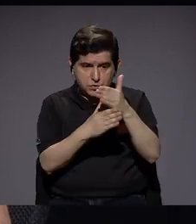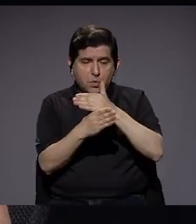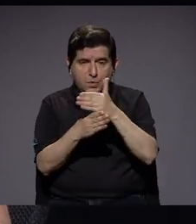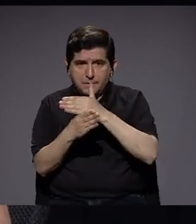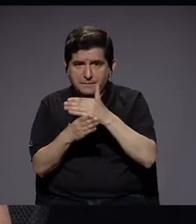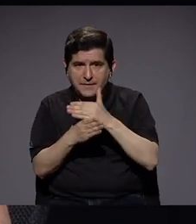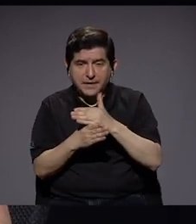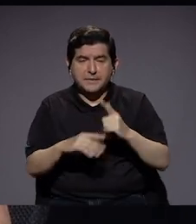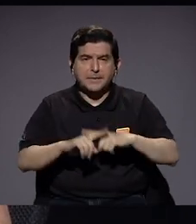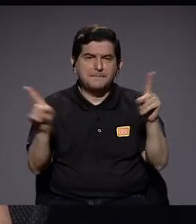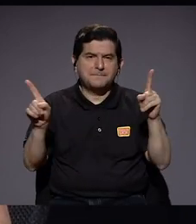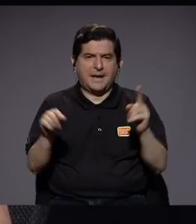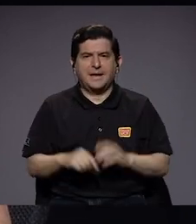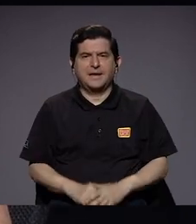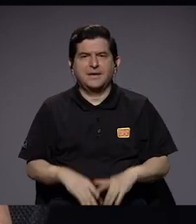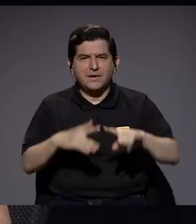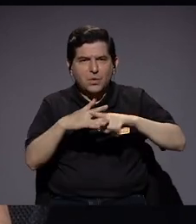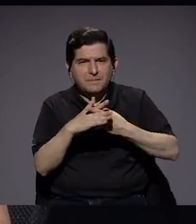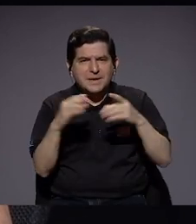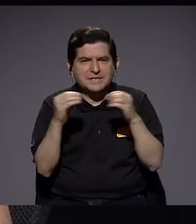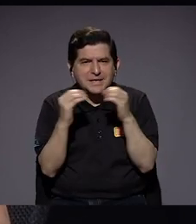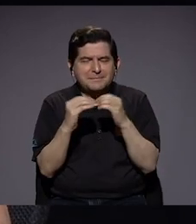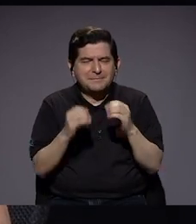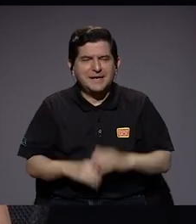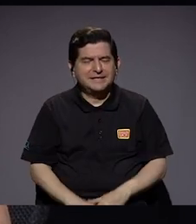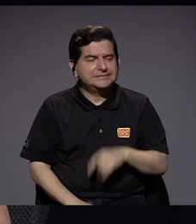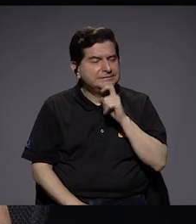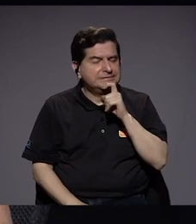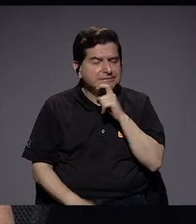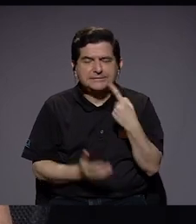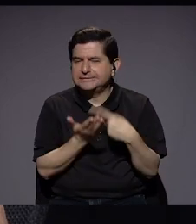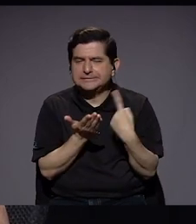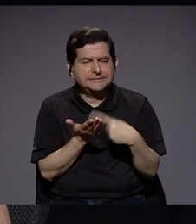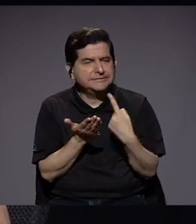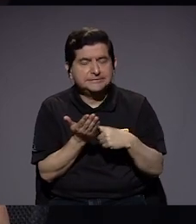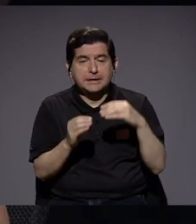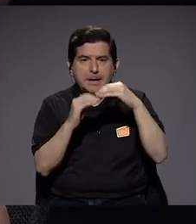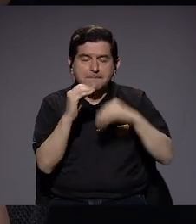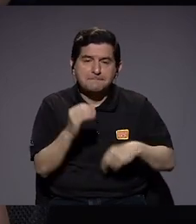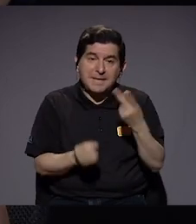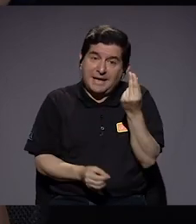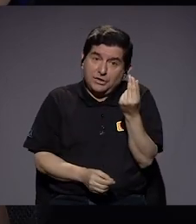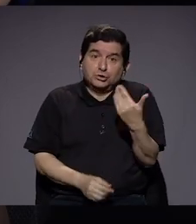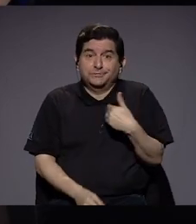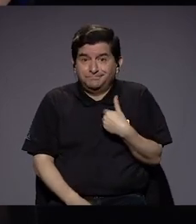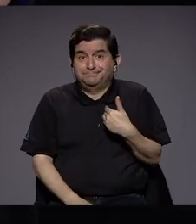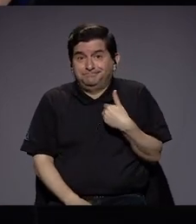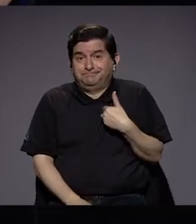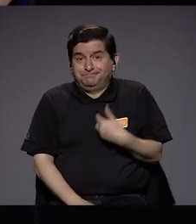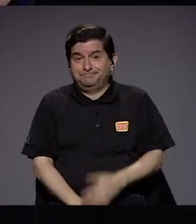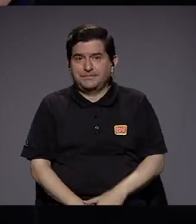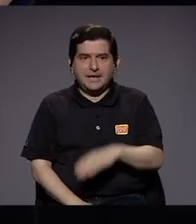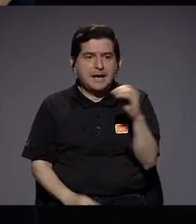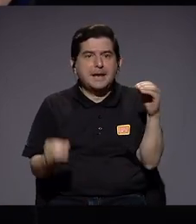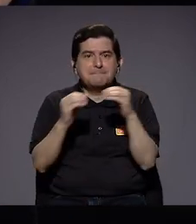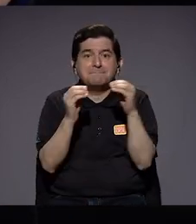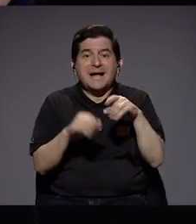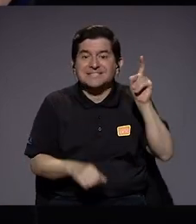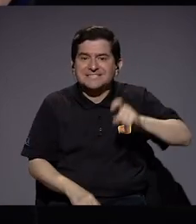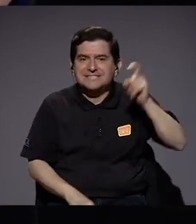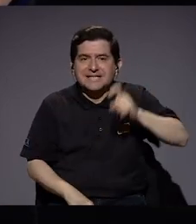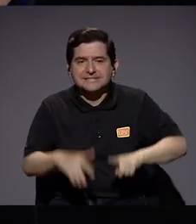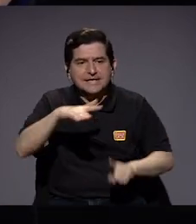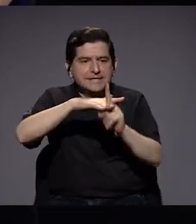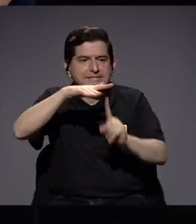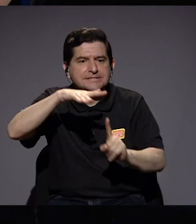pero cada vez empieza a ser más compleja la discusión porque hay menos recursos y mucho más necesidades